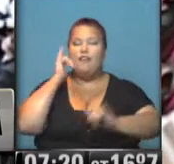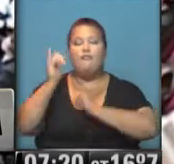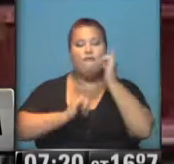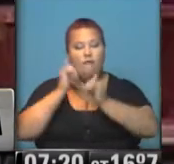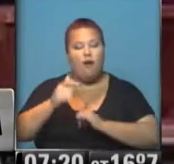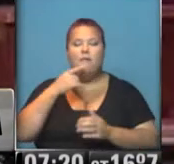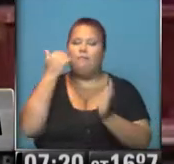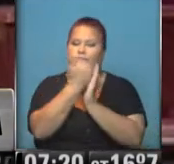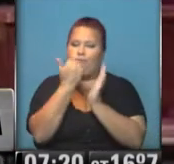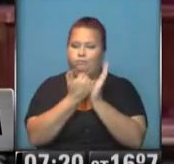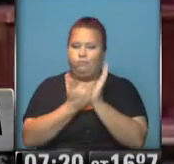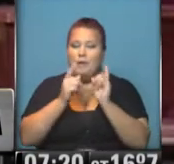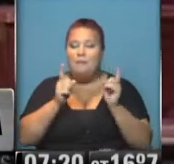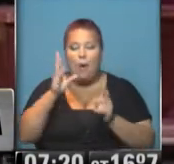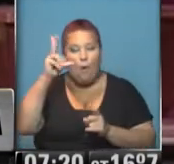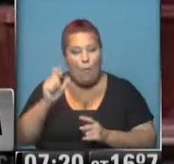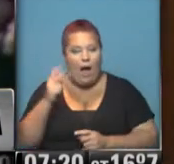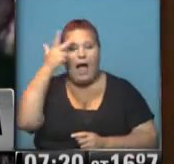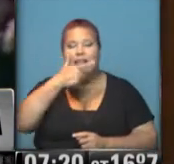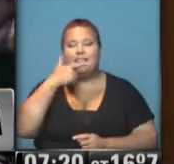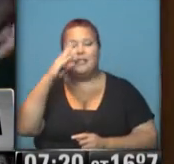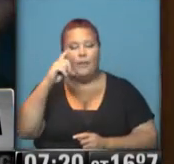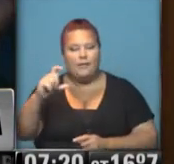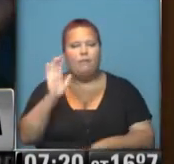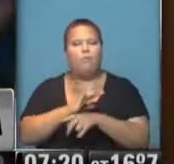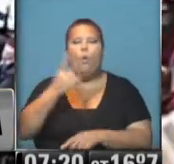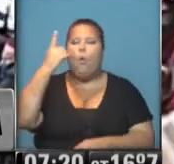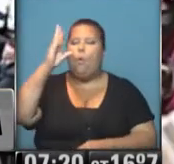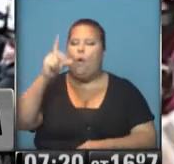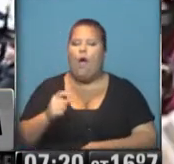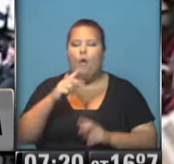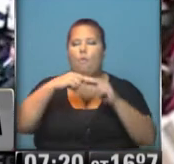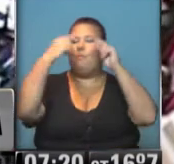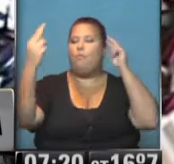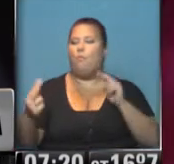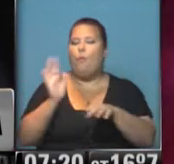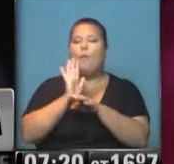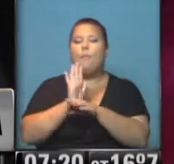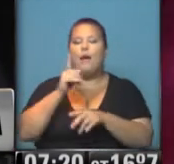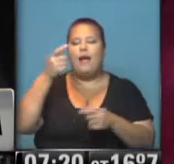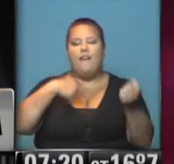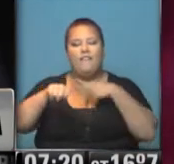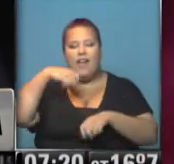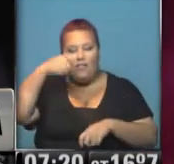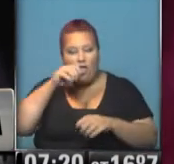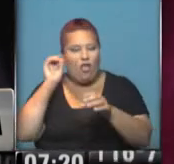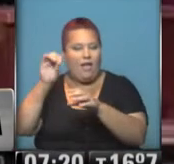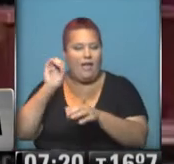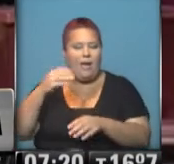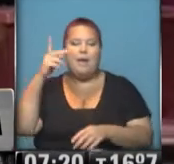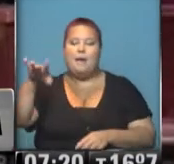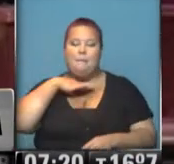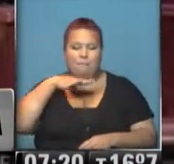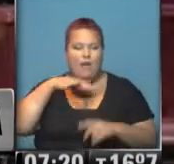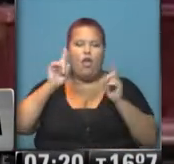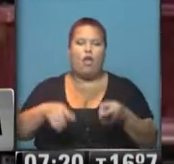donde se detalla a este mismo banco, el HSBC, como uno de los puentes utilizados por los narcotraficantes en México